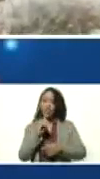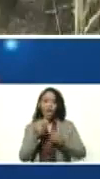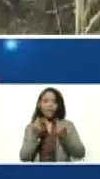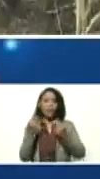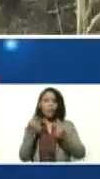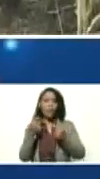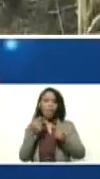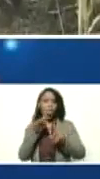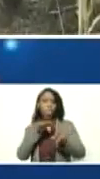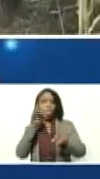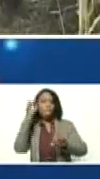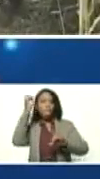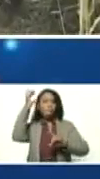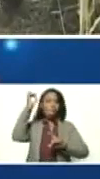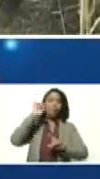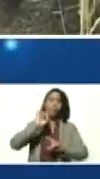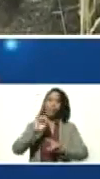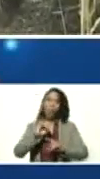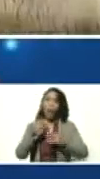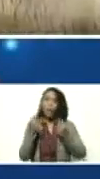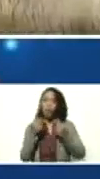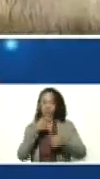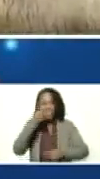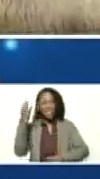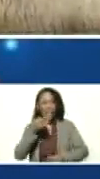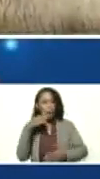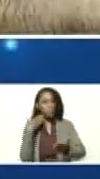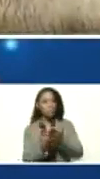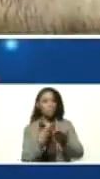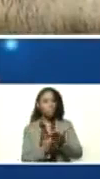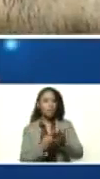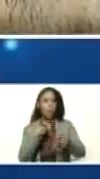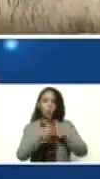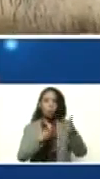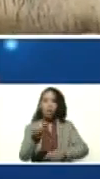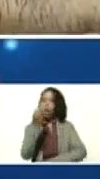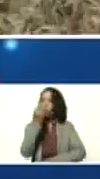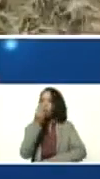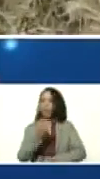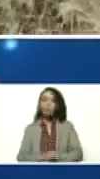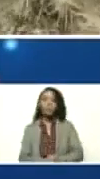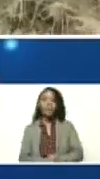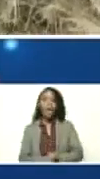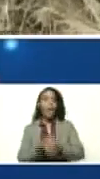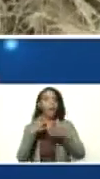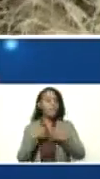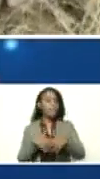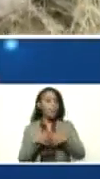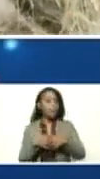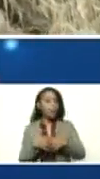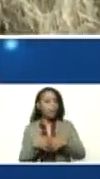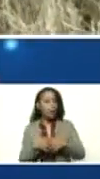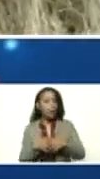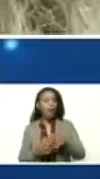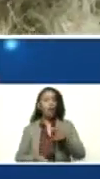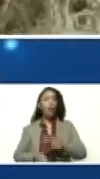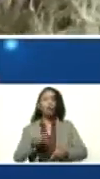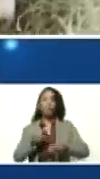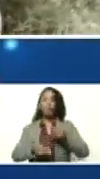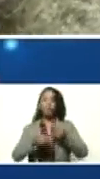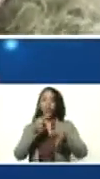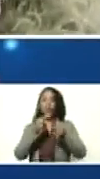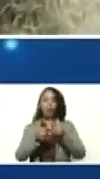Toda la economía real, toda. La economía que produce alimentos, la industria, la construcción,